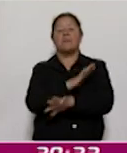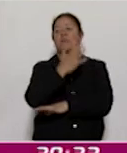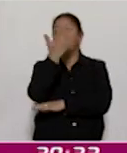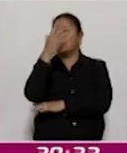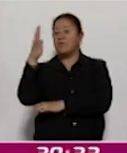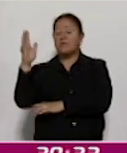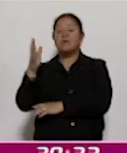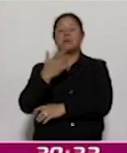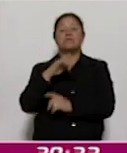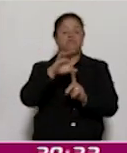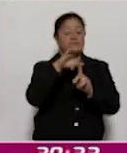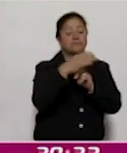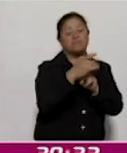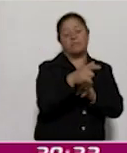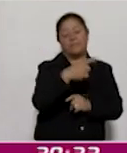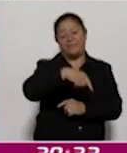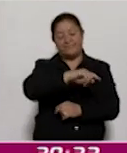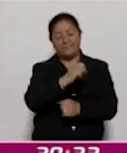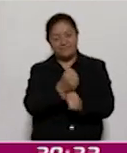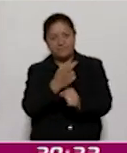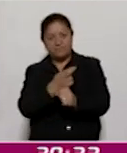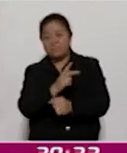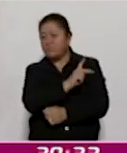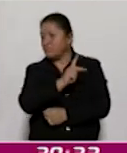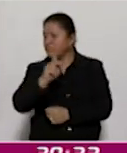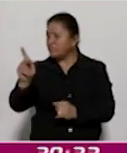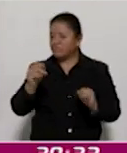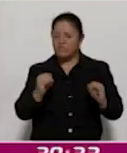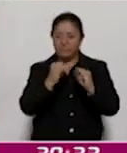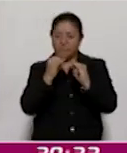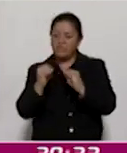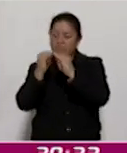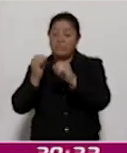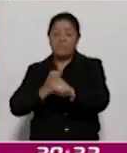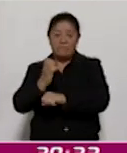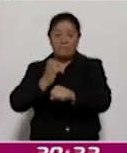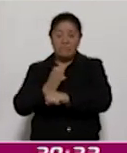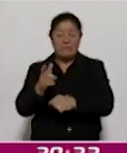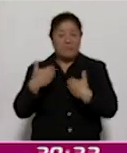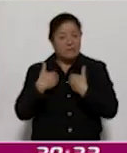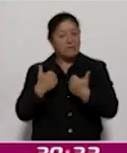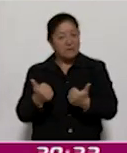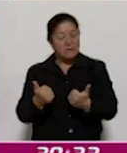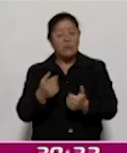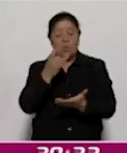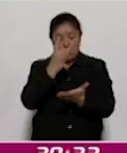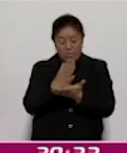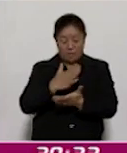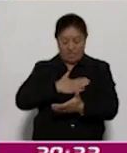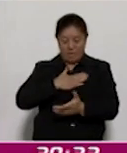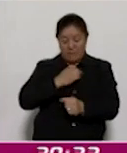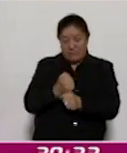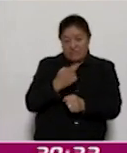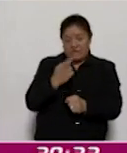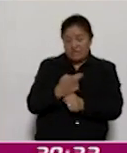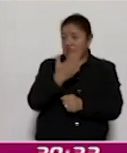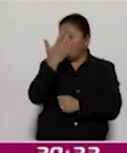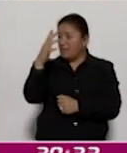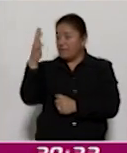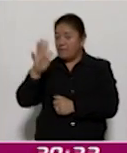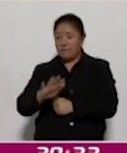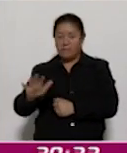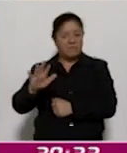intersecretarial en la que entendieron todas las dependencias de entidades que no solo es responsabilidad de la Secretaría de Medio Ambiente, sino de todos.